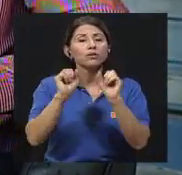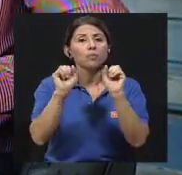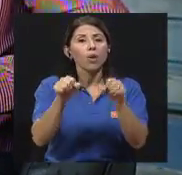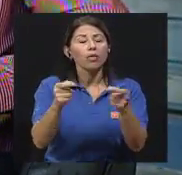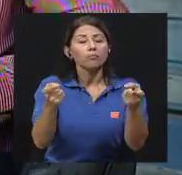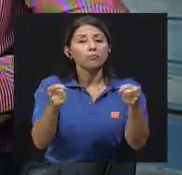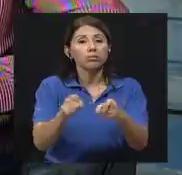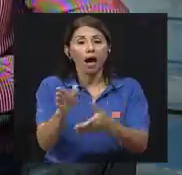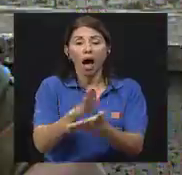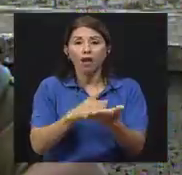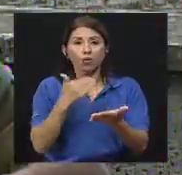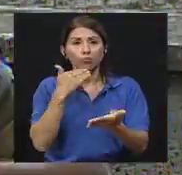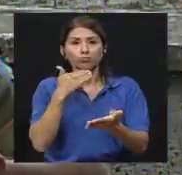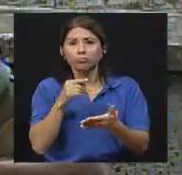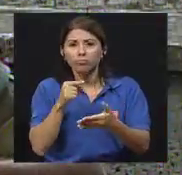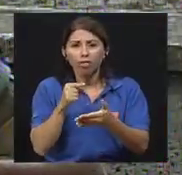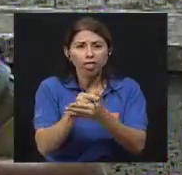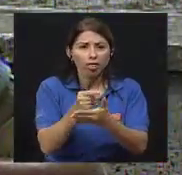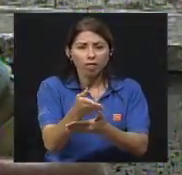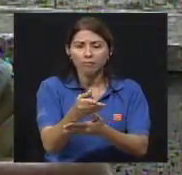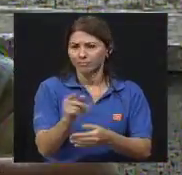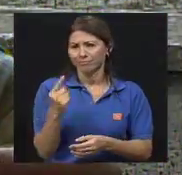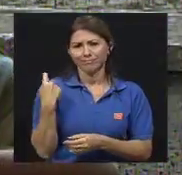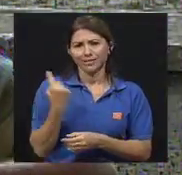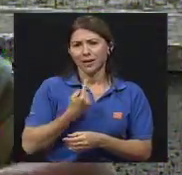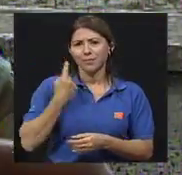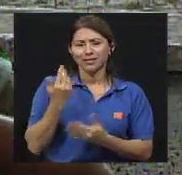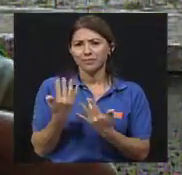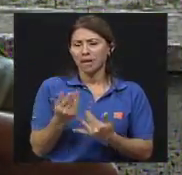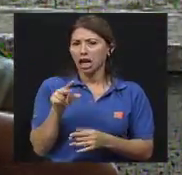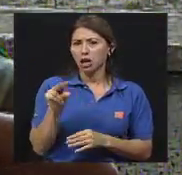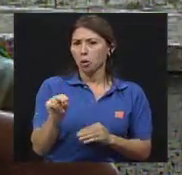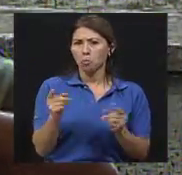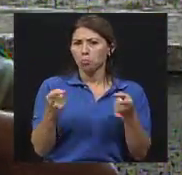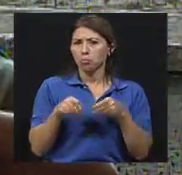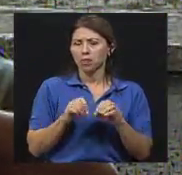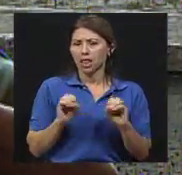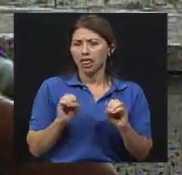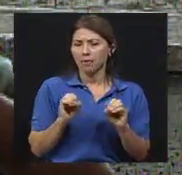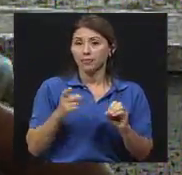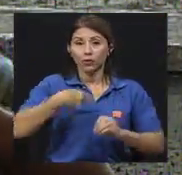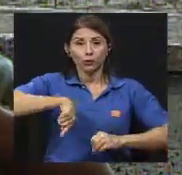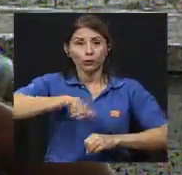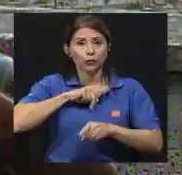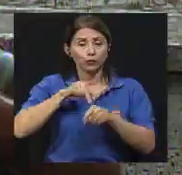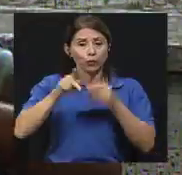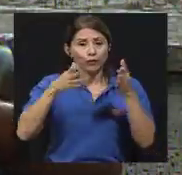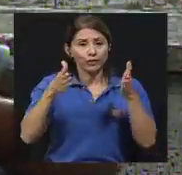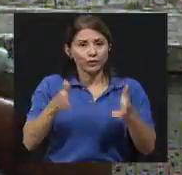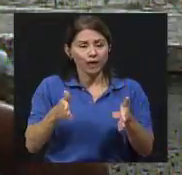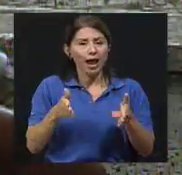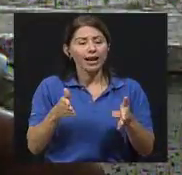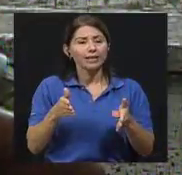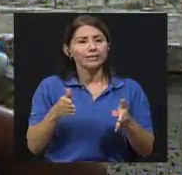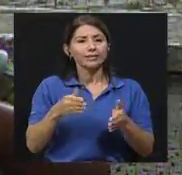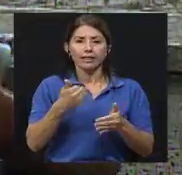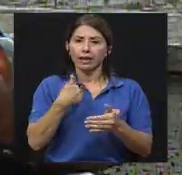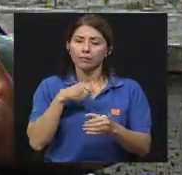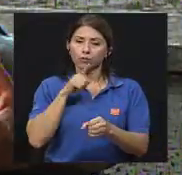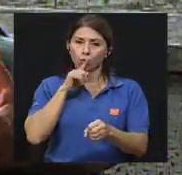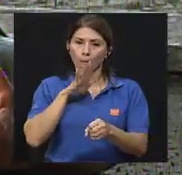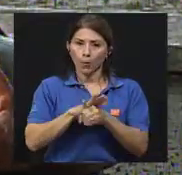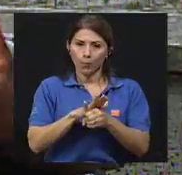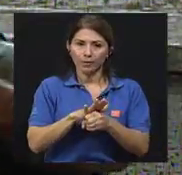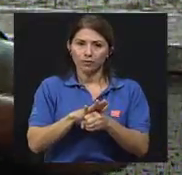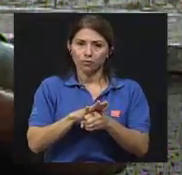Pues siempre se espera que no. Parte de nuestro compromiso como profesionales es que en caso de que, bueno,